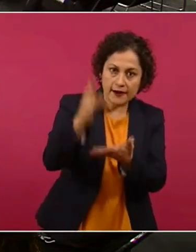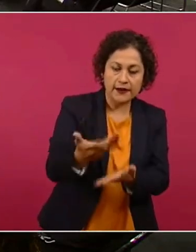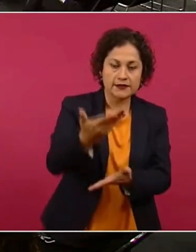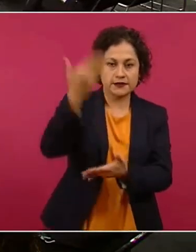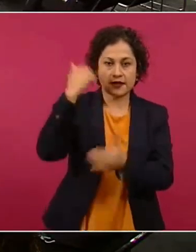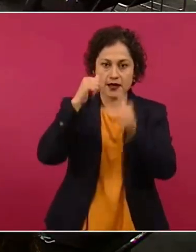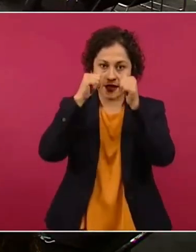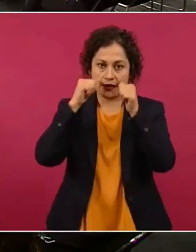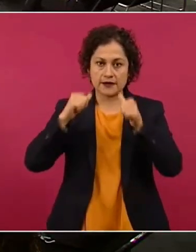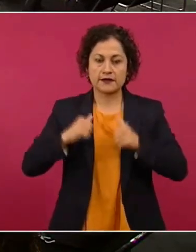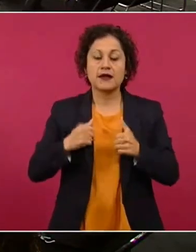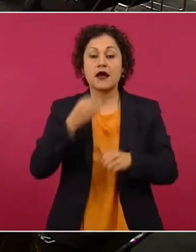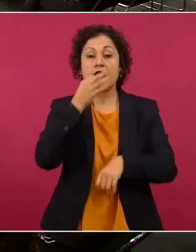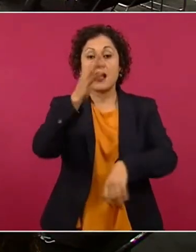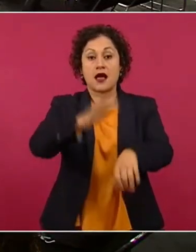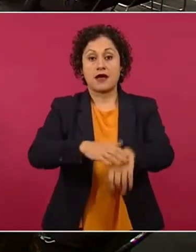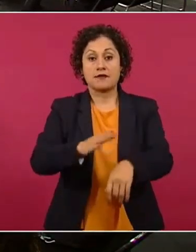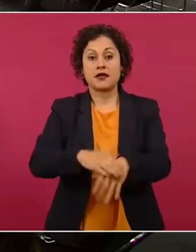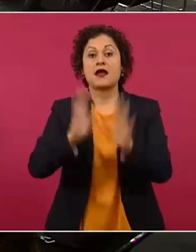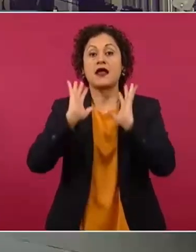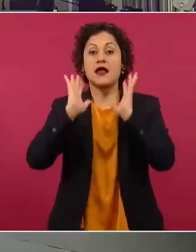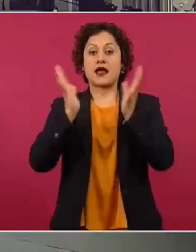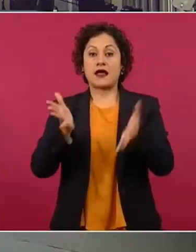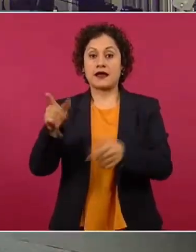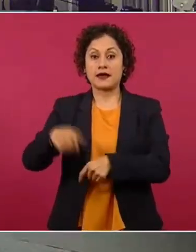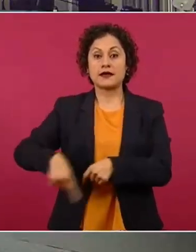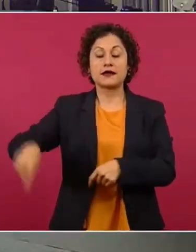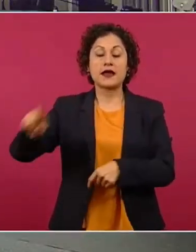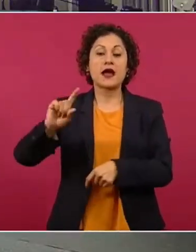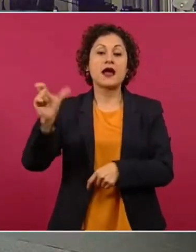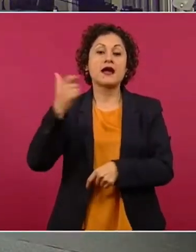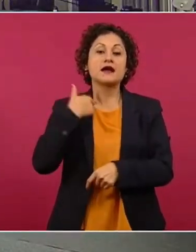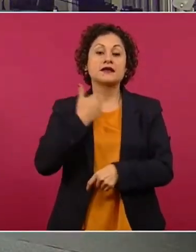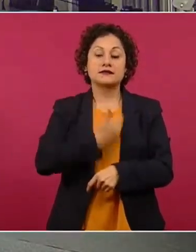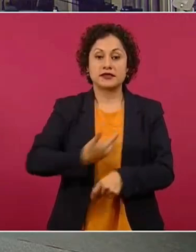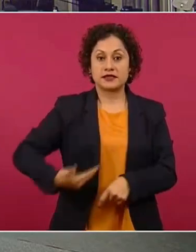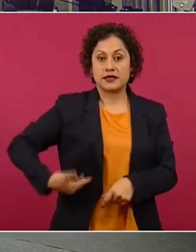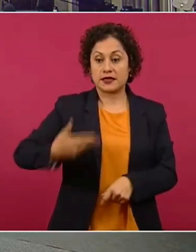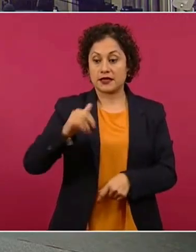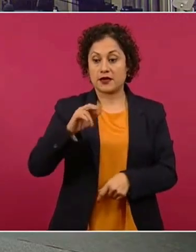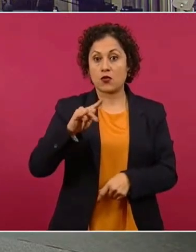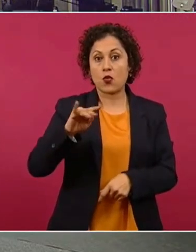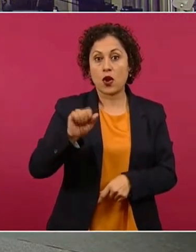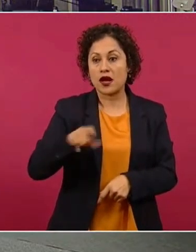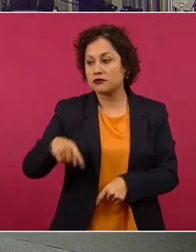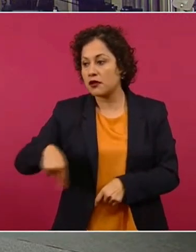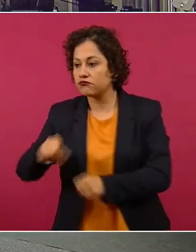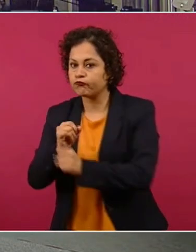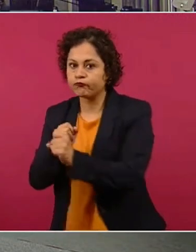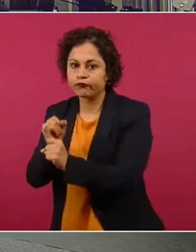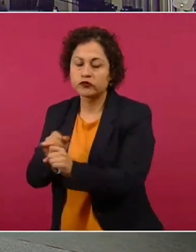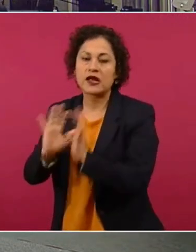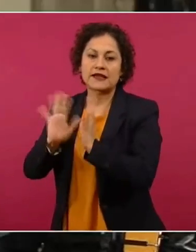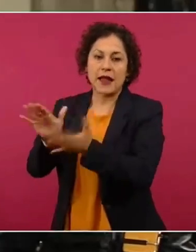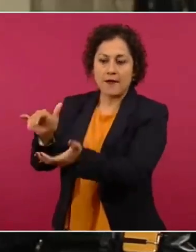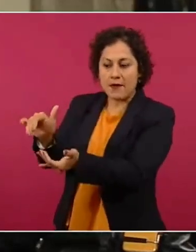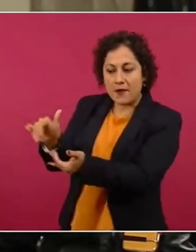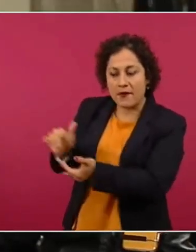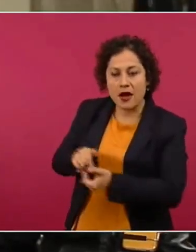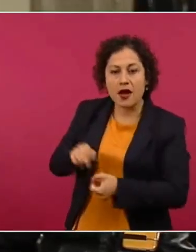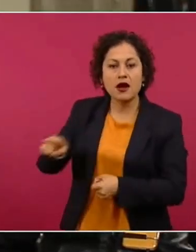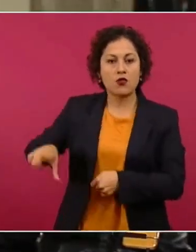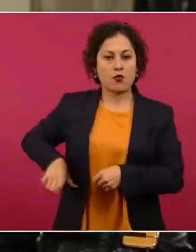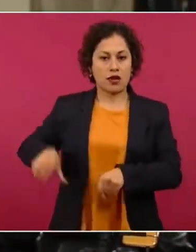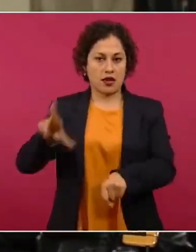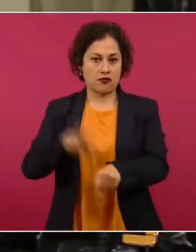avanzando en el rescate de la memoria histórica del expresidente de la Huerta, ya hay acuerdos, algunas reuniones con el gobernador y seguramente en su